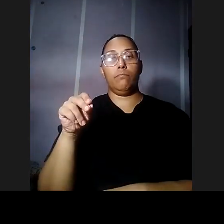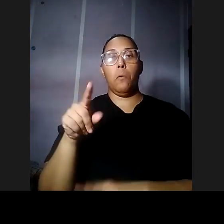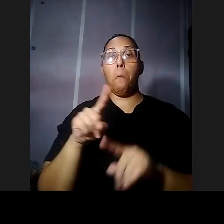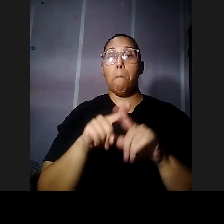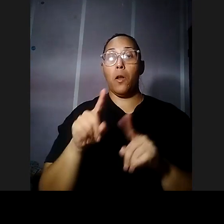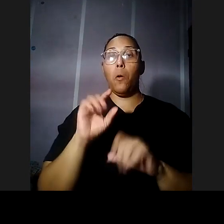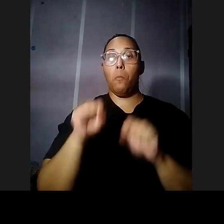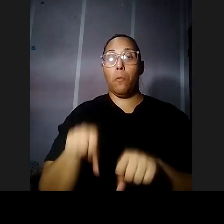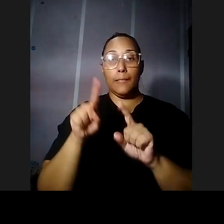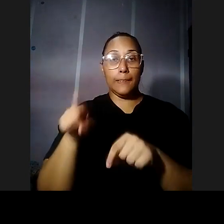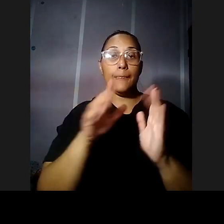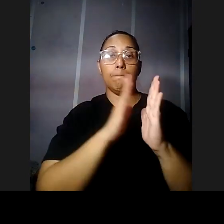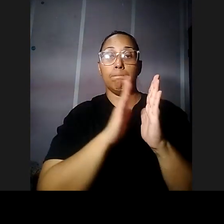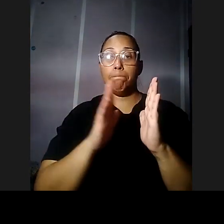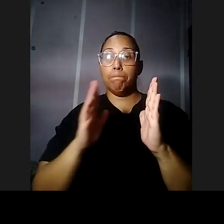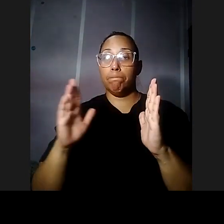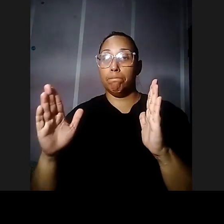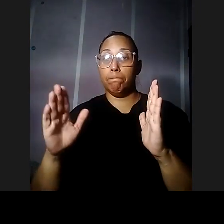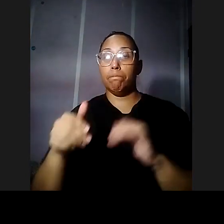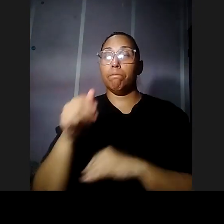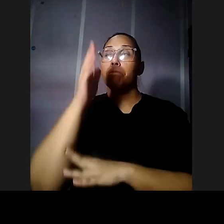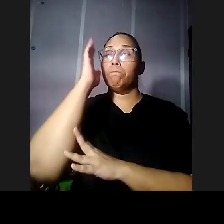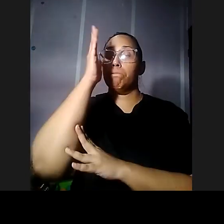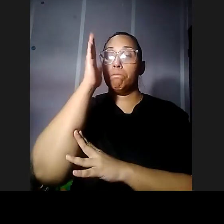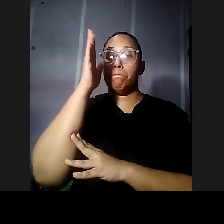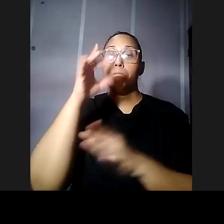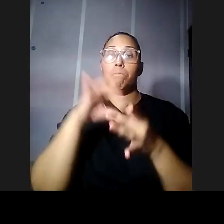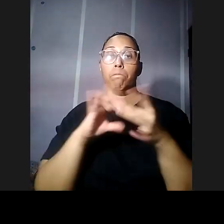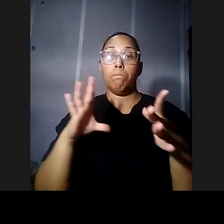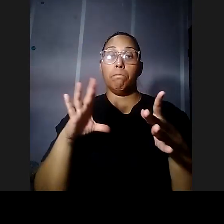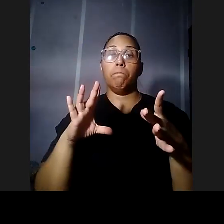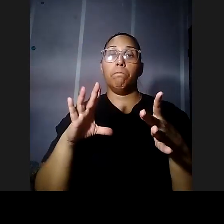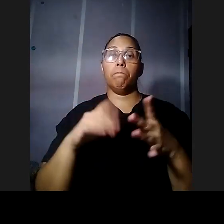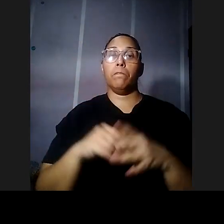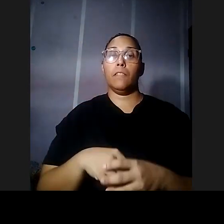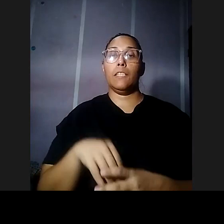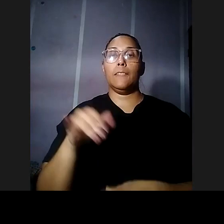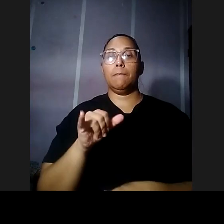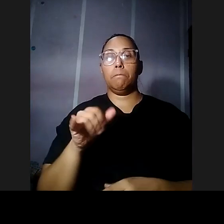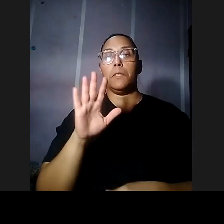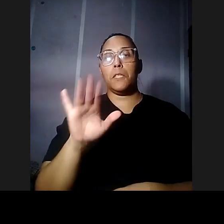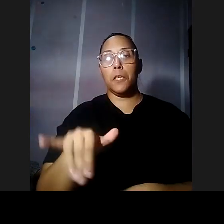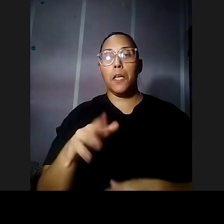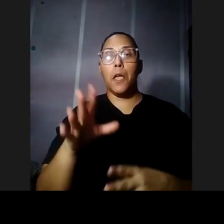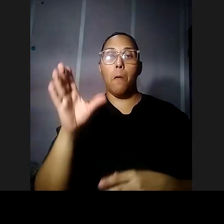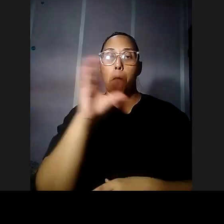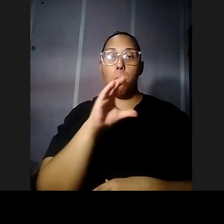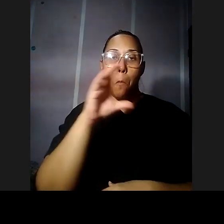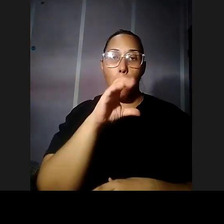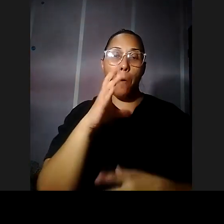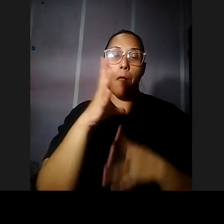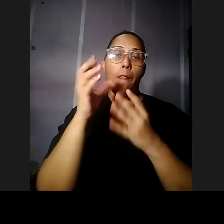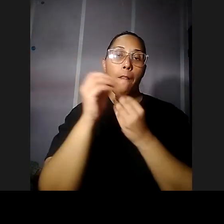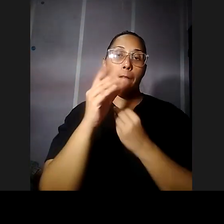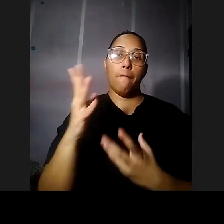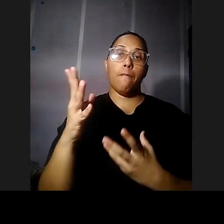información que les presenté en la conferencia también se desprende de esa autobiografía no pude entrar en todos los detalles de